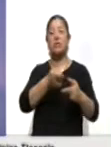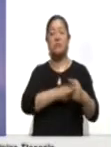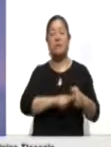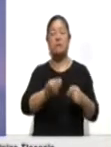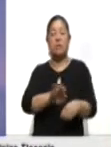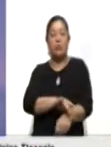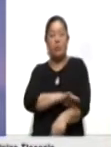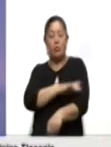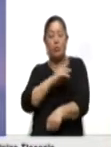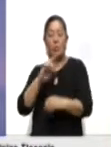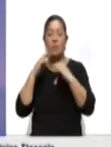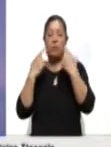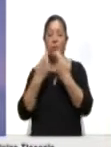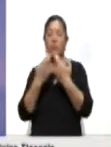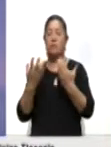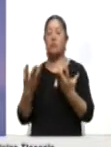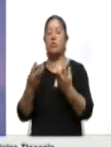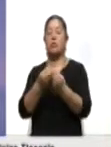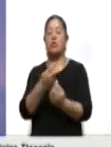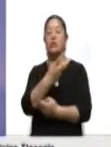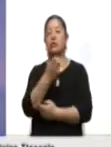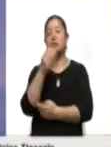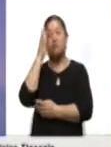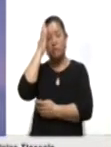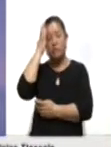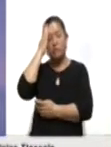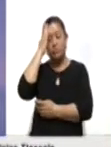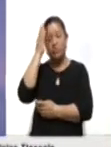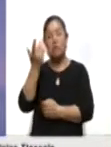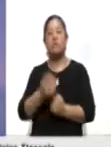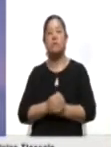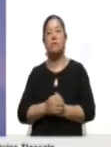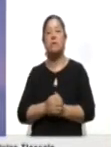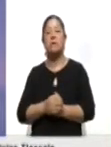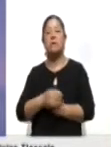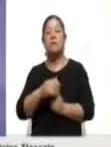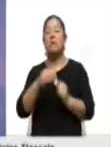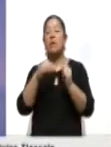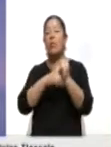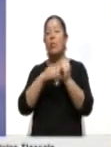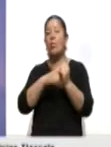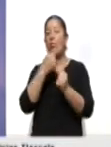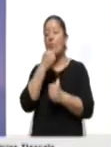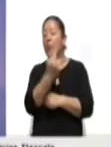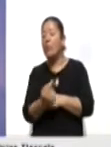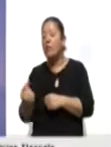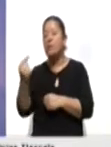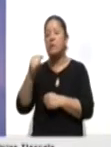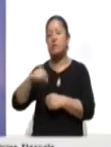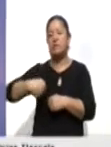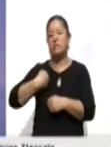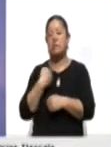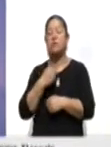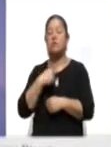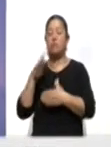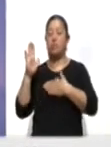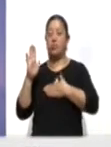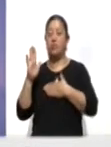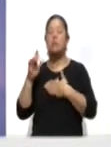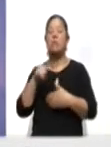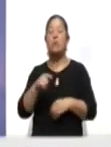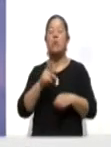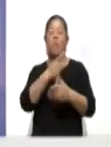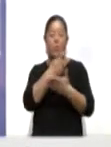emoción reuniéndome con las y los más de 200 titulares de estancias infantiles con quienes me comprometí a crear el programa estatal de